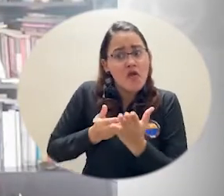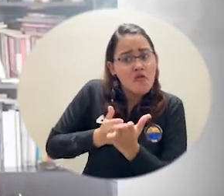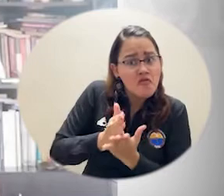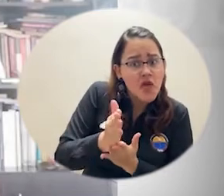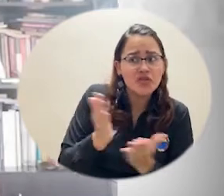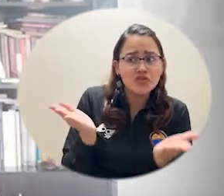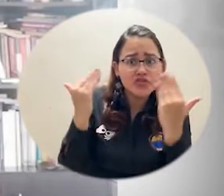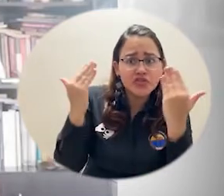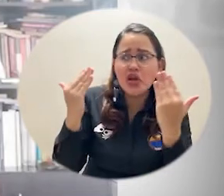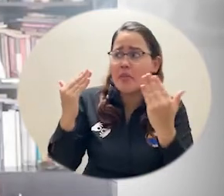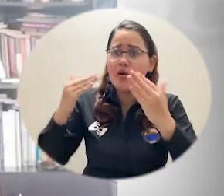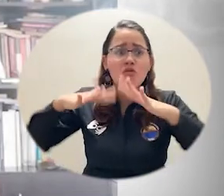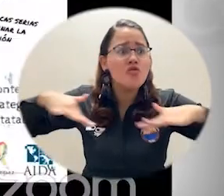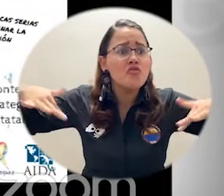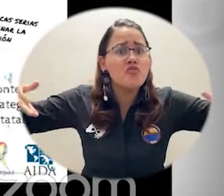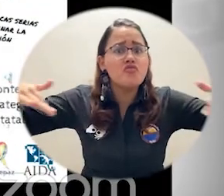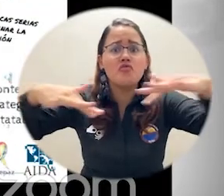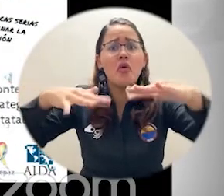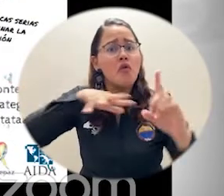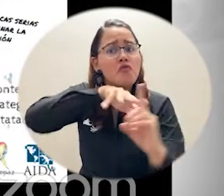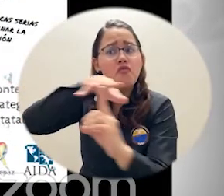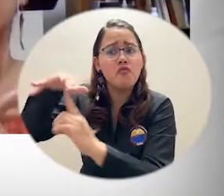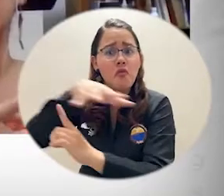resistencia y reconfiguración territorial.